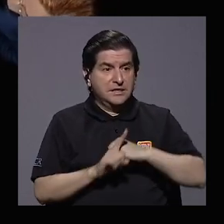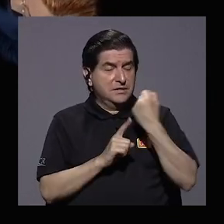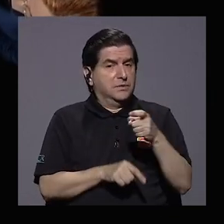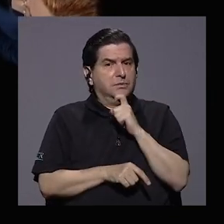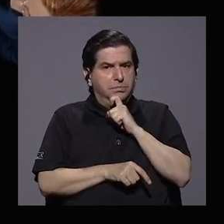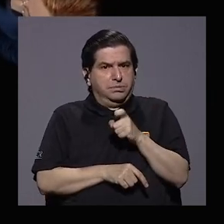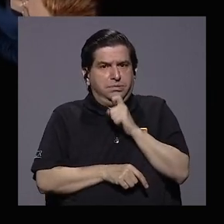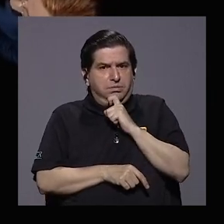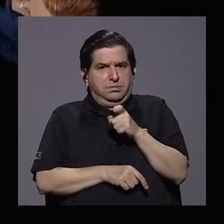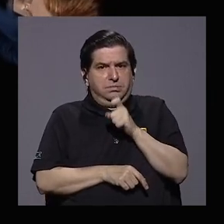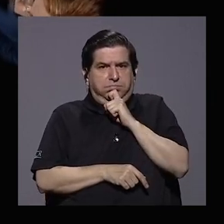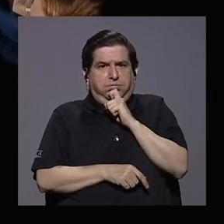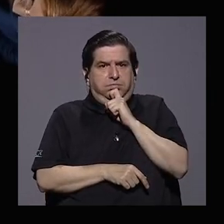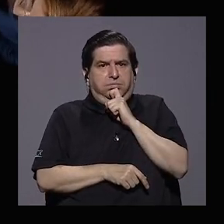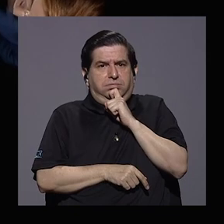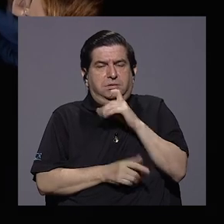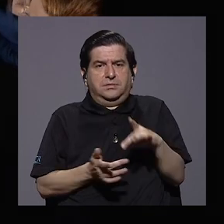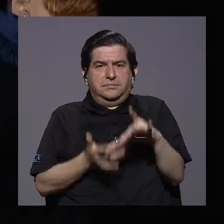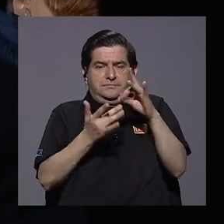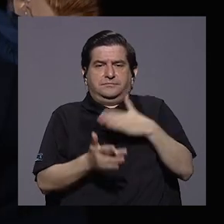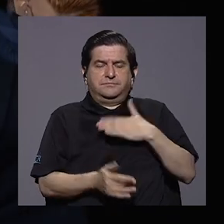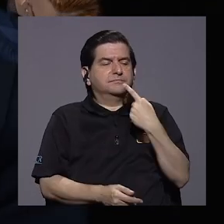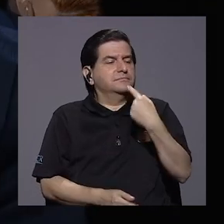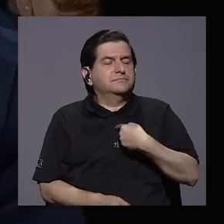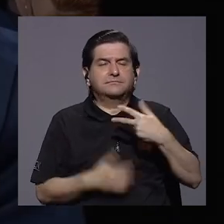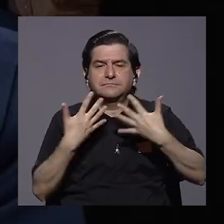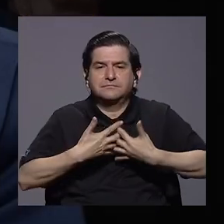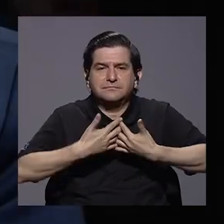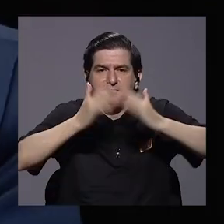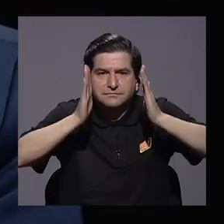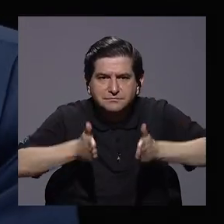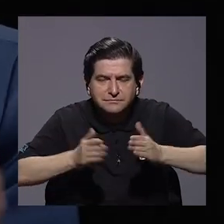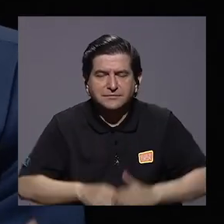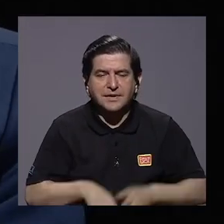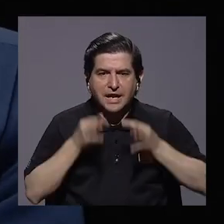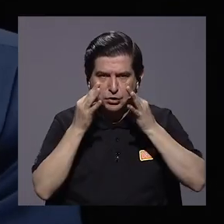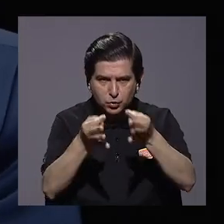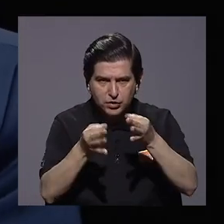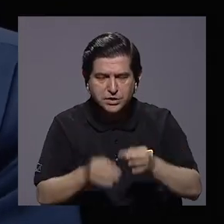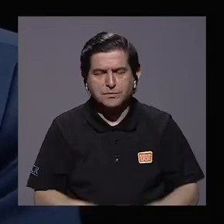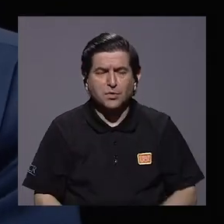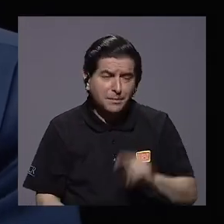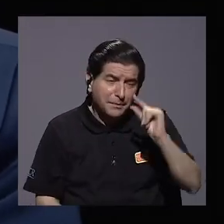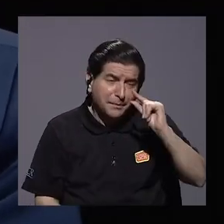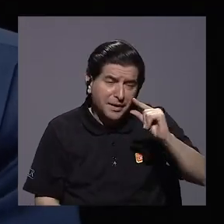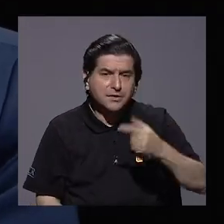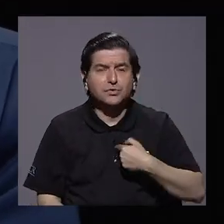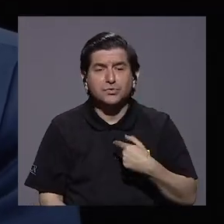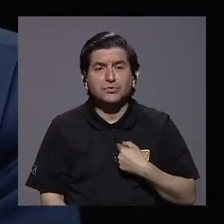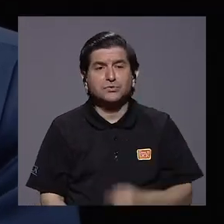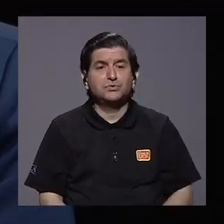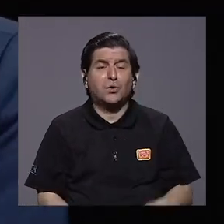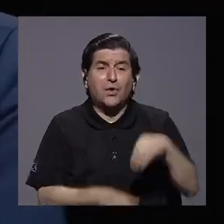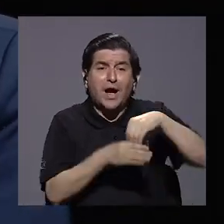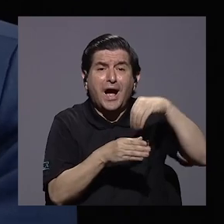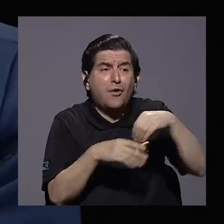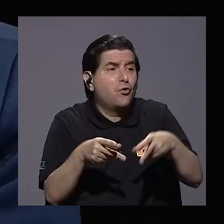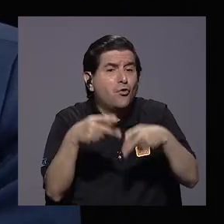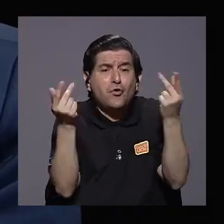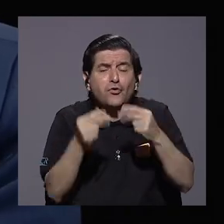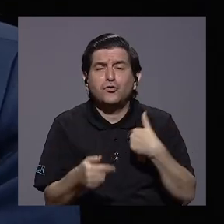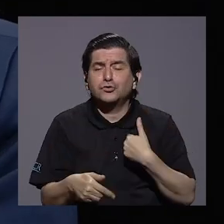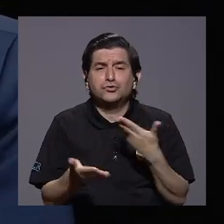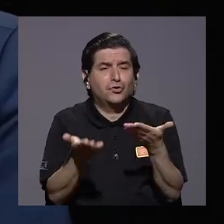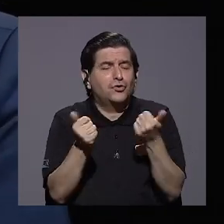y sobre todo, por ejemplo, a me decían muchos empresarios turísticos pequeñitos, bueno, yo gasté los ahorros porque no quería